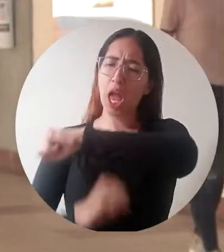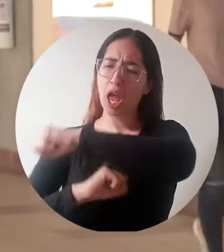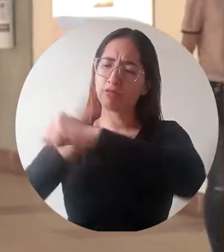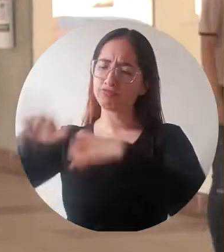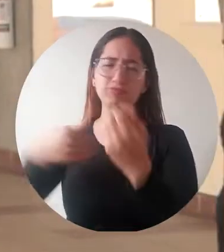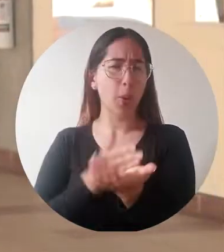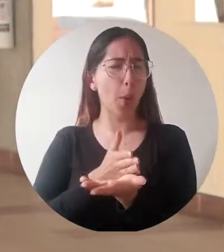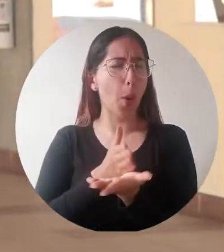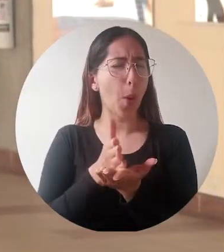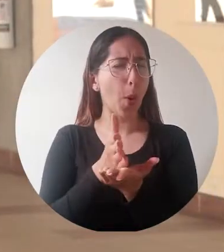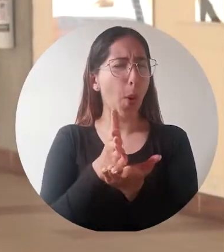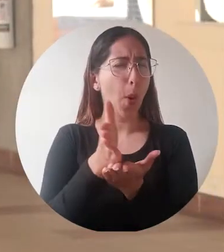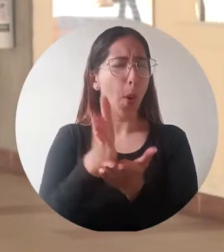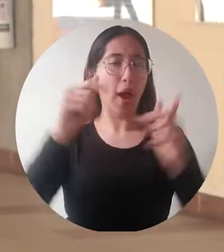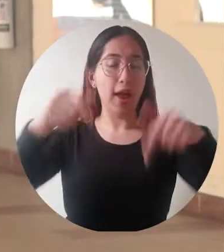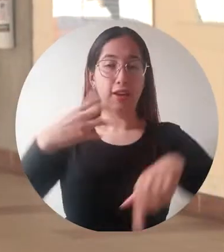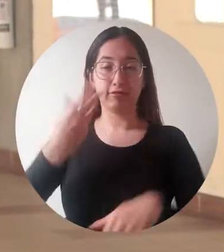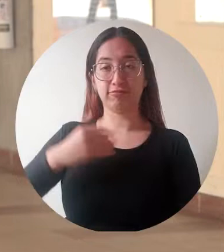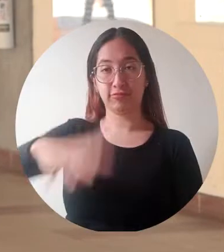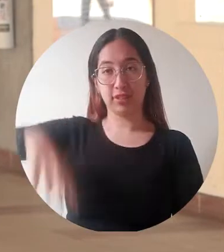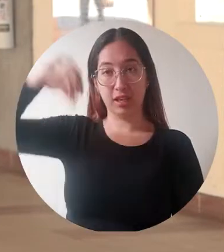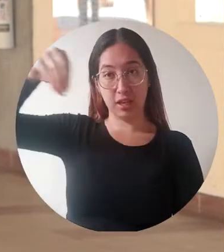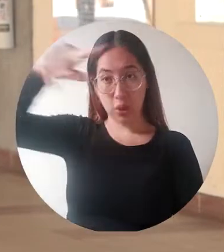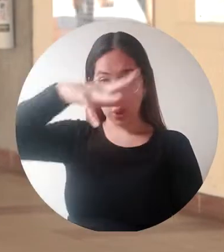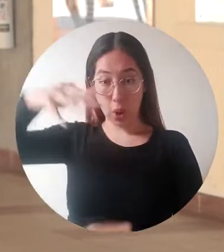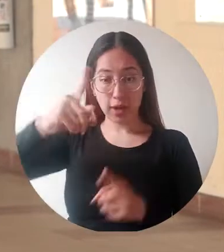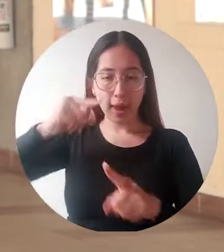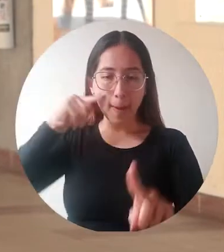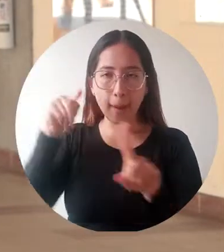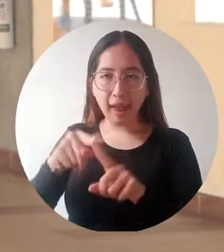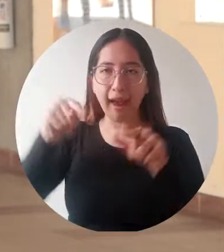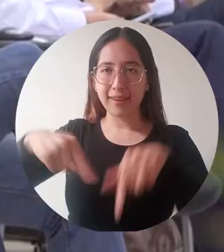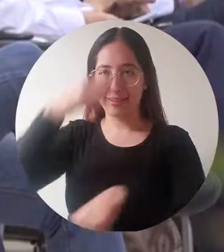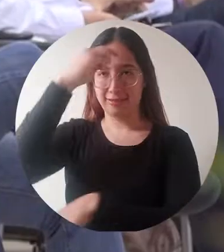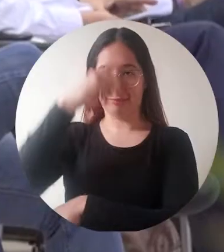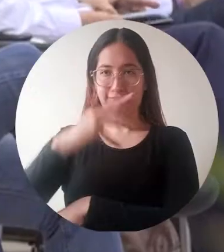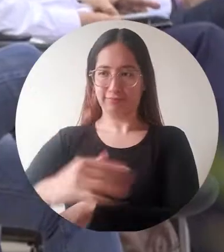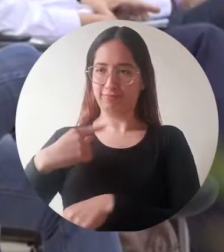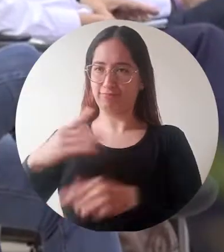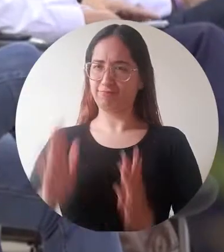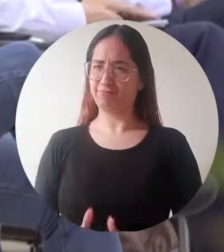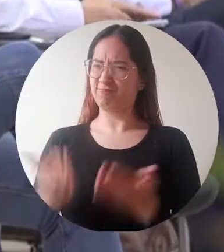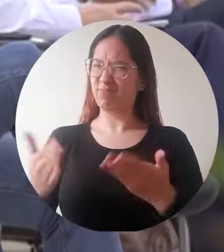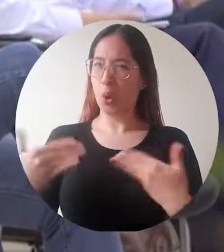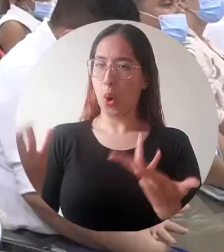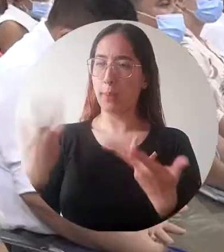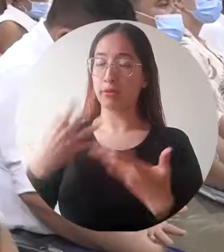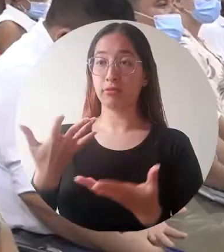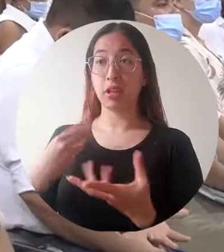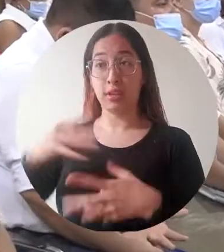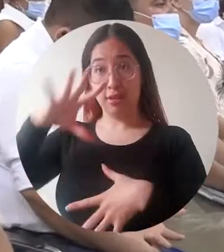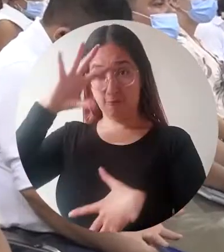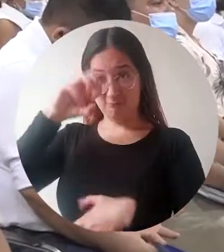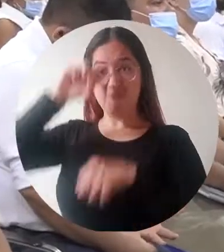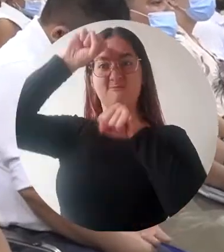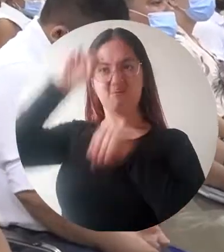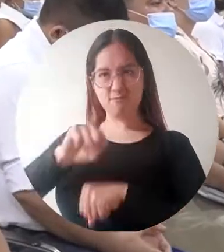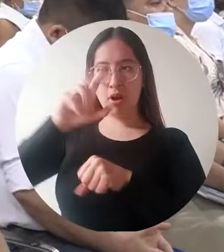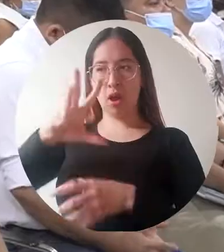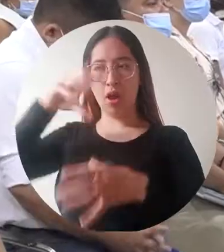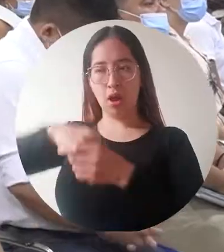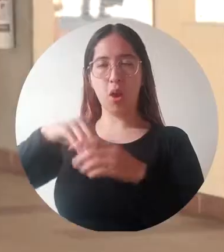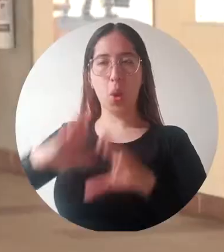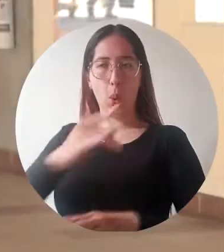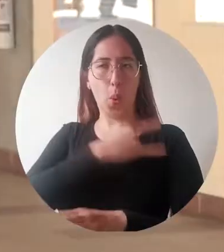de esta región en el departamento de Magdalena y en Santa Marta. Nos permite, con las capacidades de la